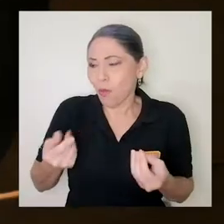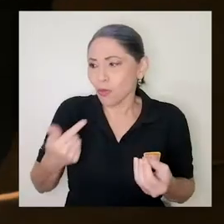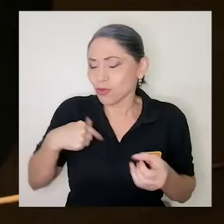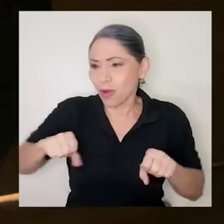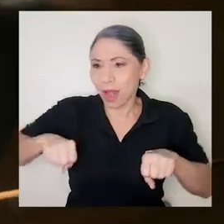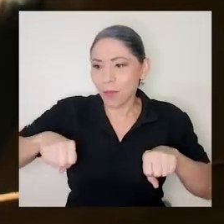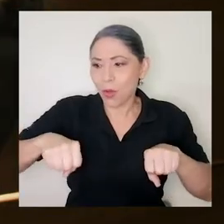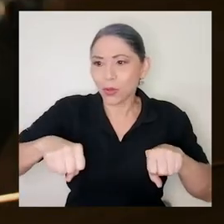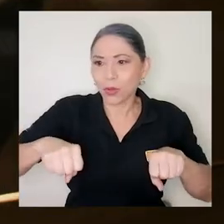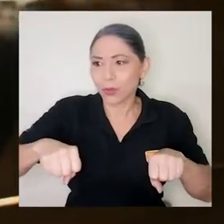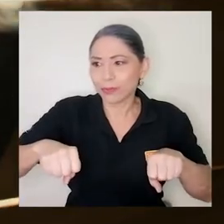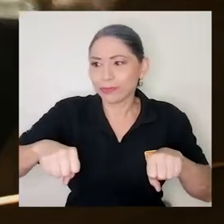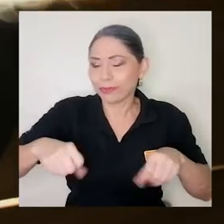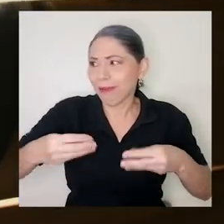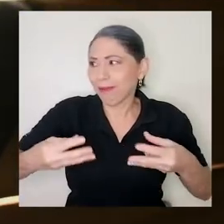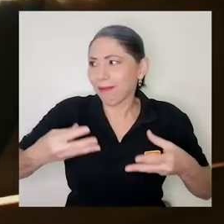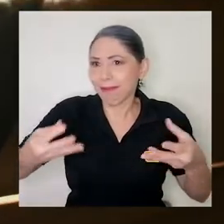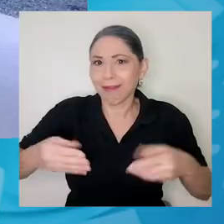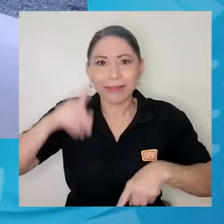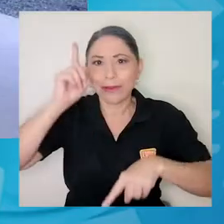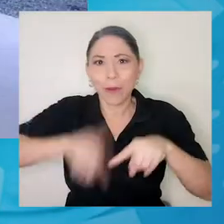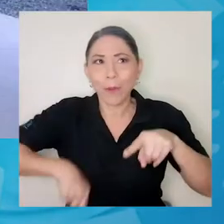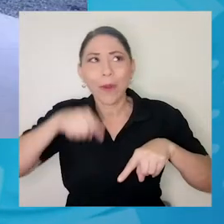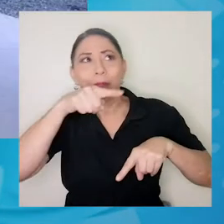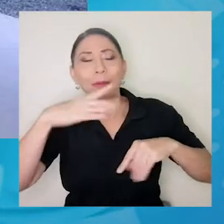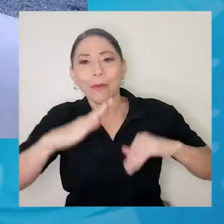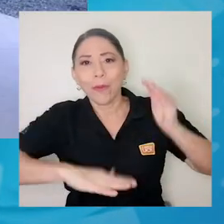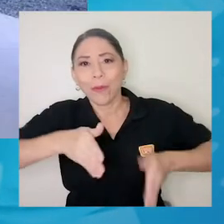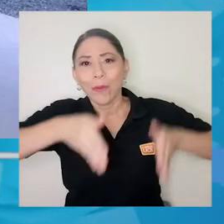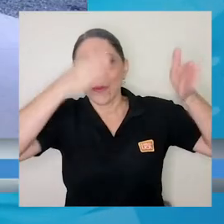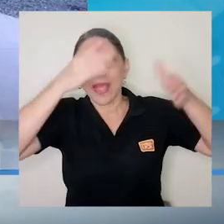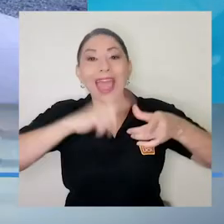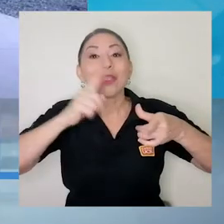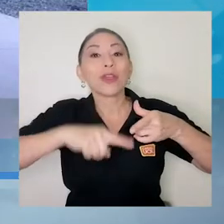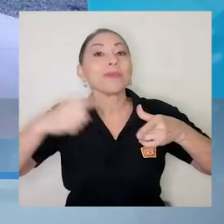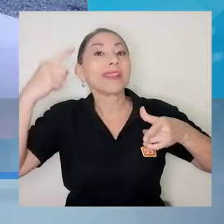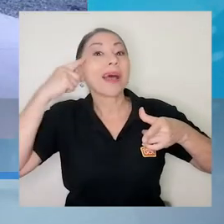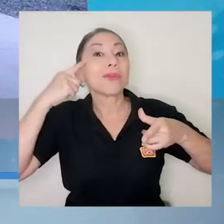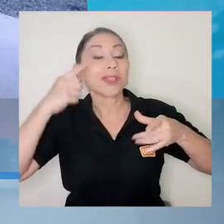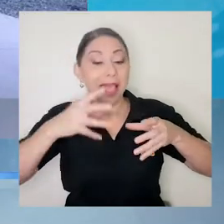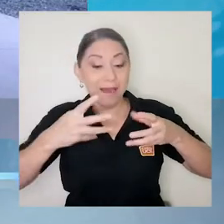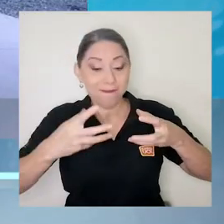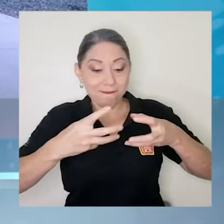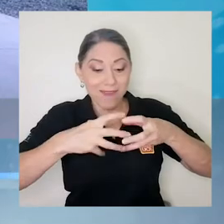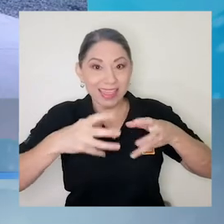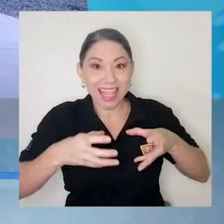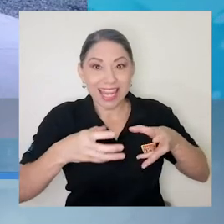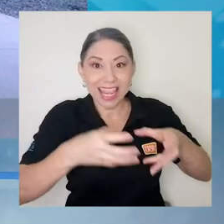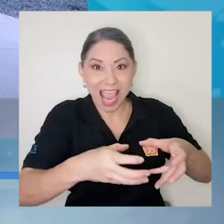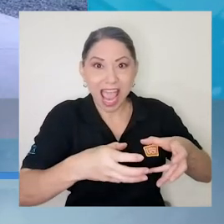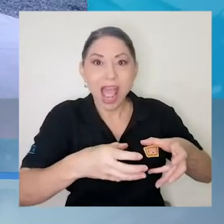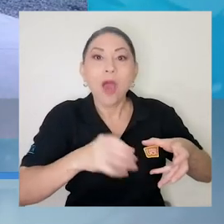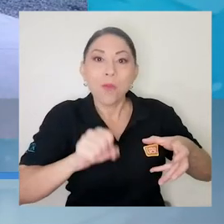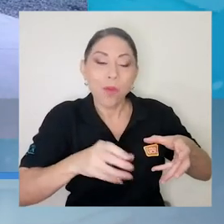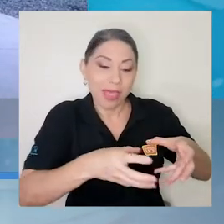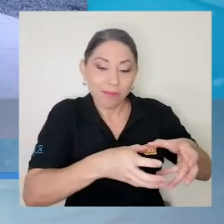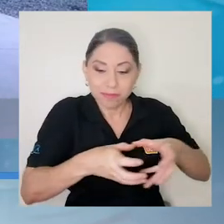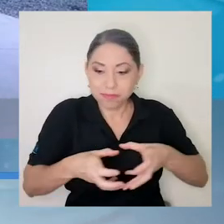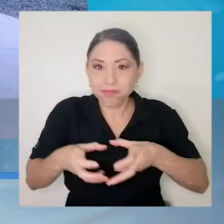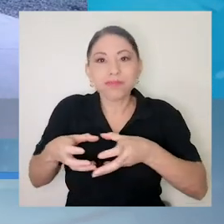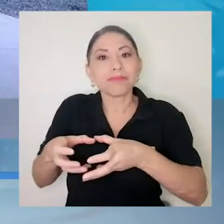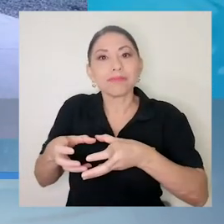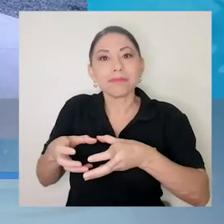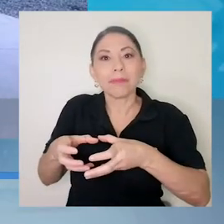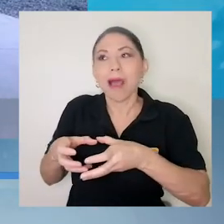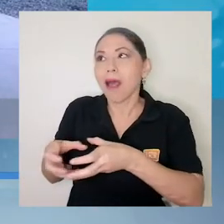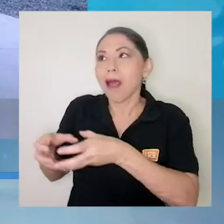puedo llevarme la moto a mi apartamento. Entonces hemos diseñado para que la batería sea extraíble, que la gente pueda llevarse la batería de la carga